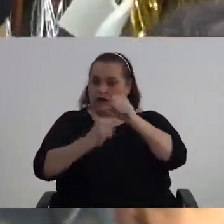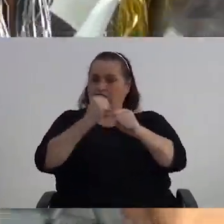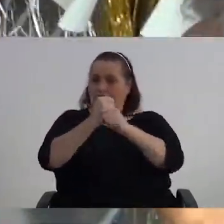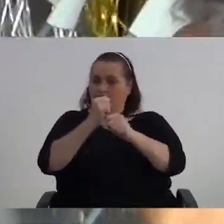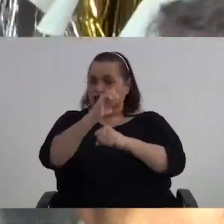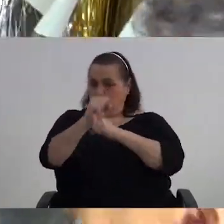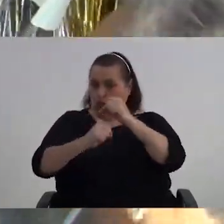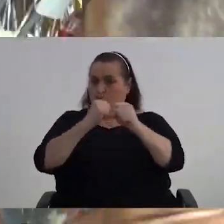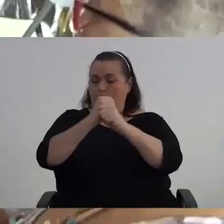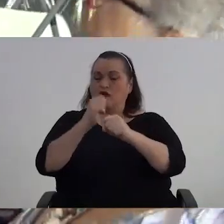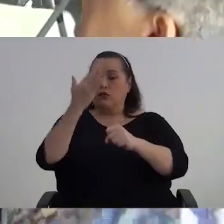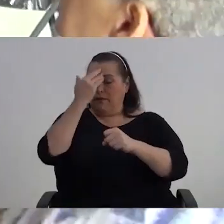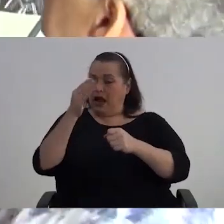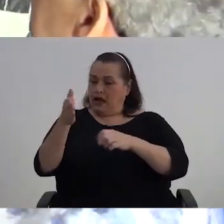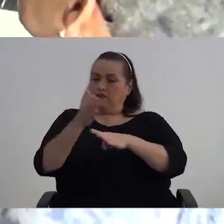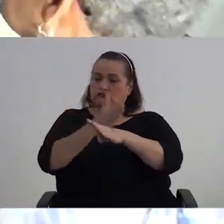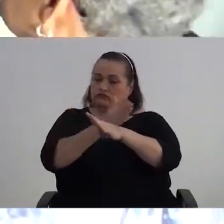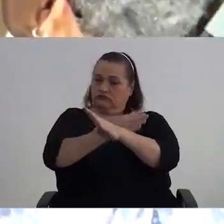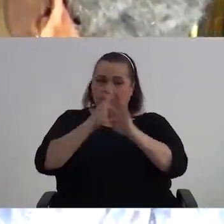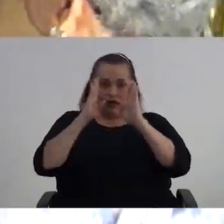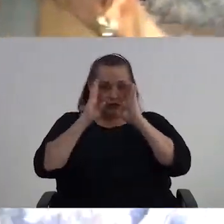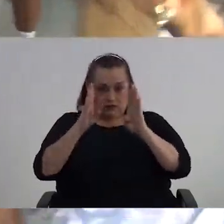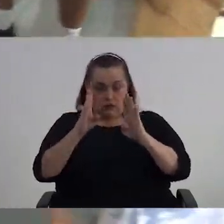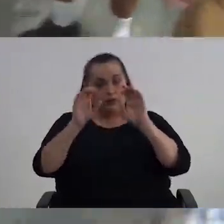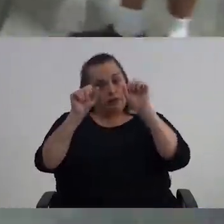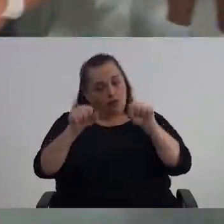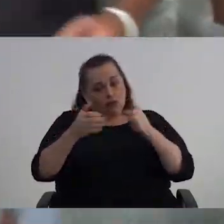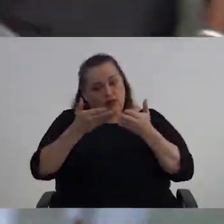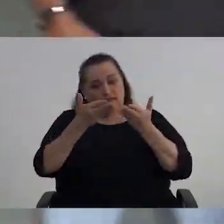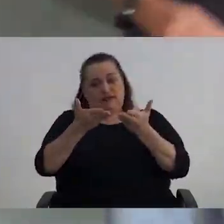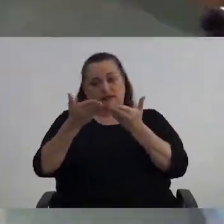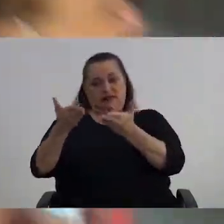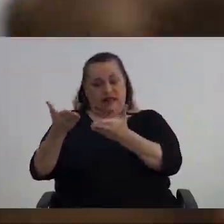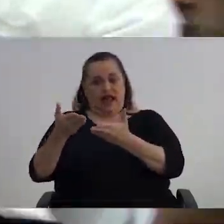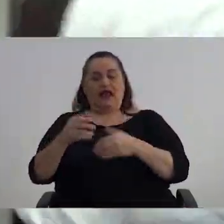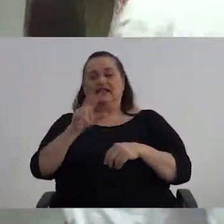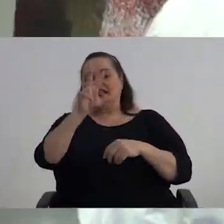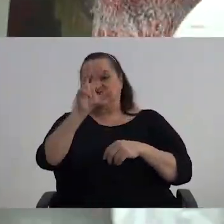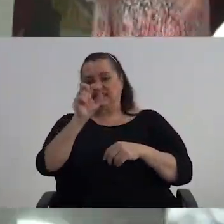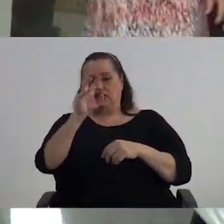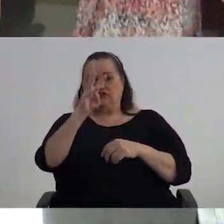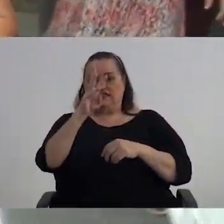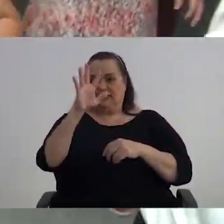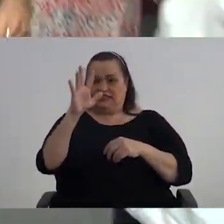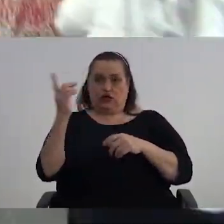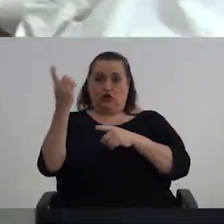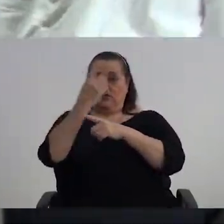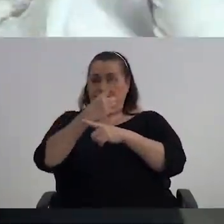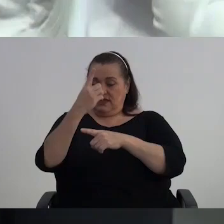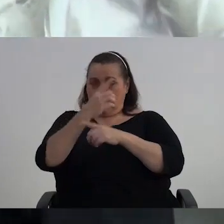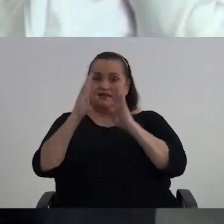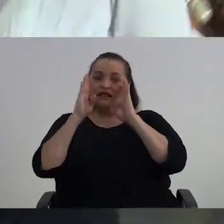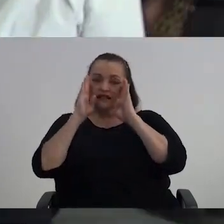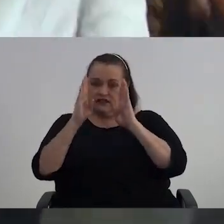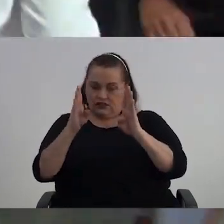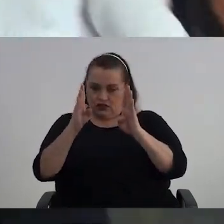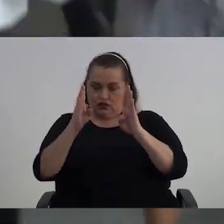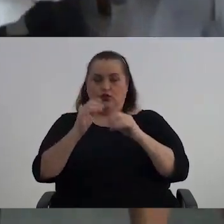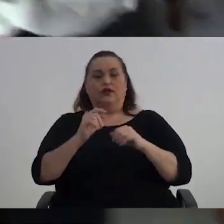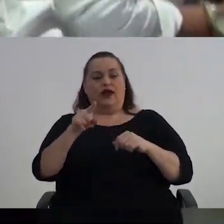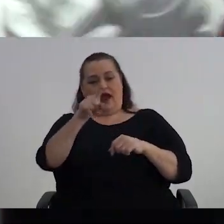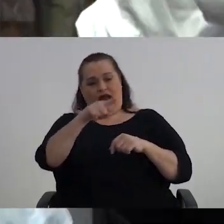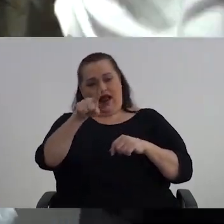su atención y poder brindar los 365 días del año